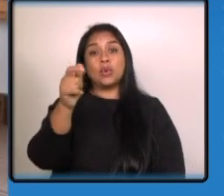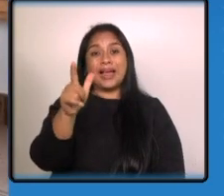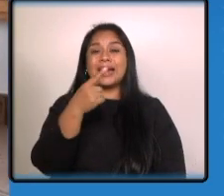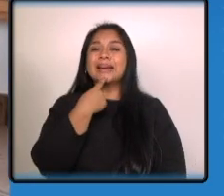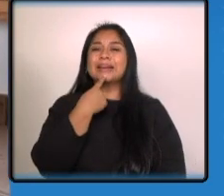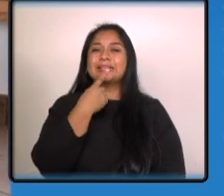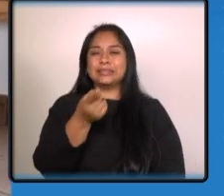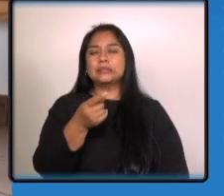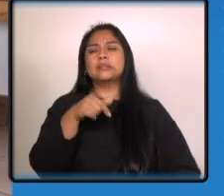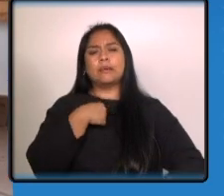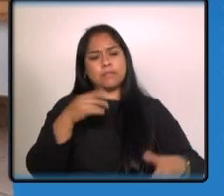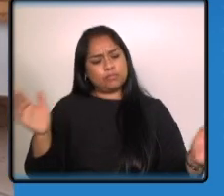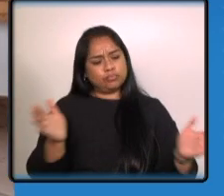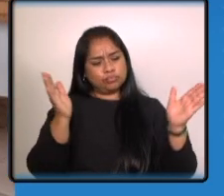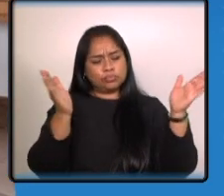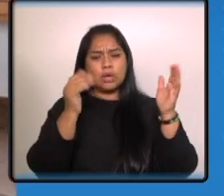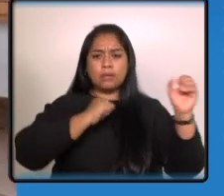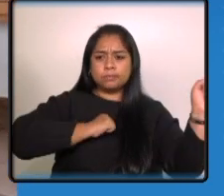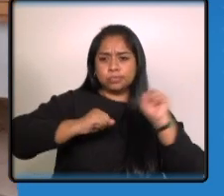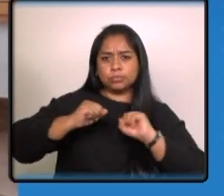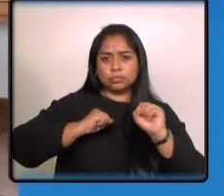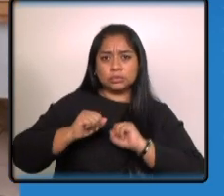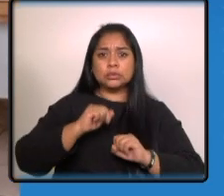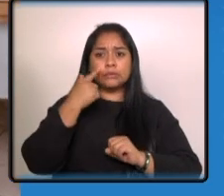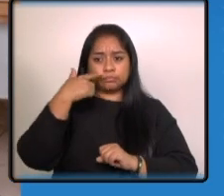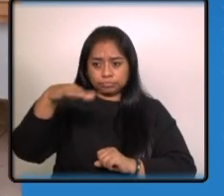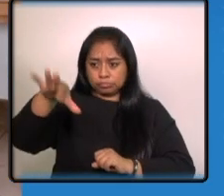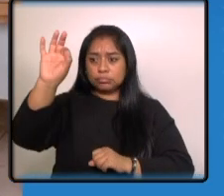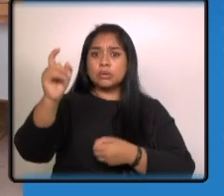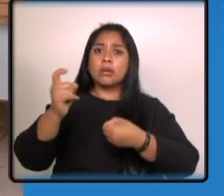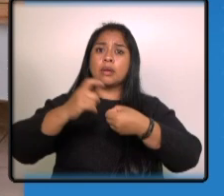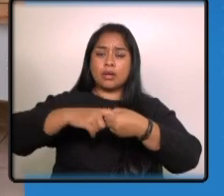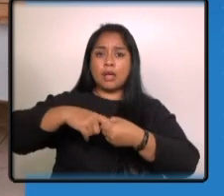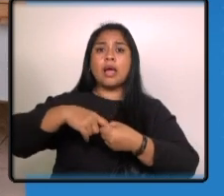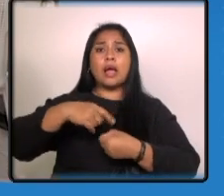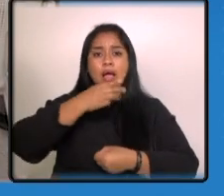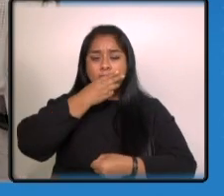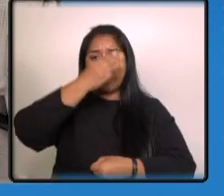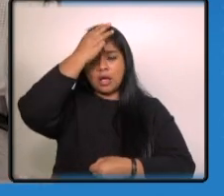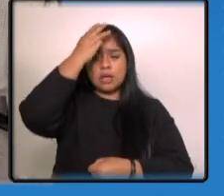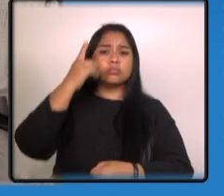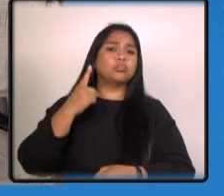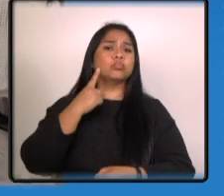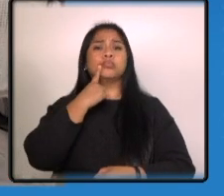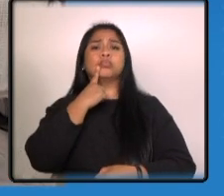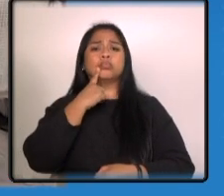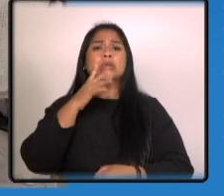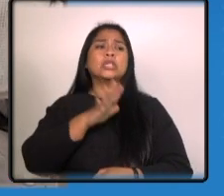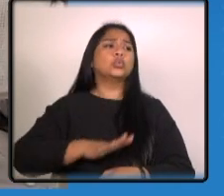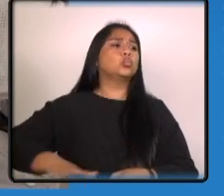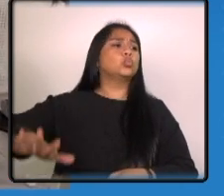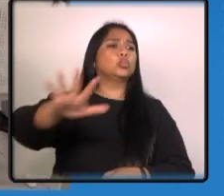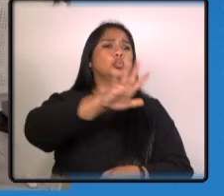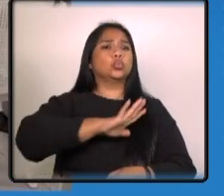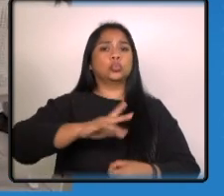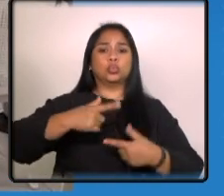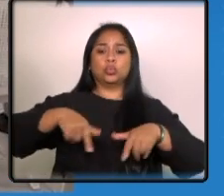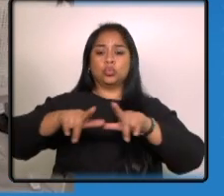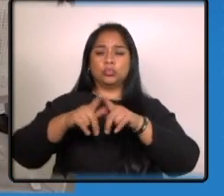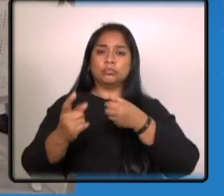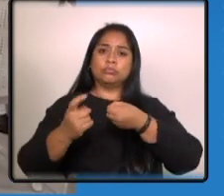impulsar acciones donde se tome en cuenta a las autoridades indígenas ancestrales de todos los territorios